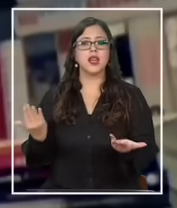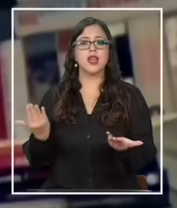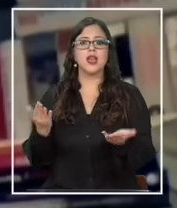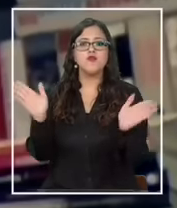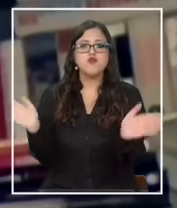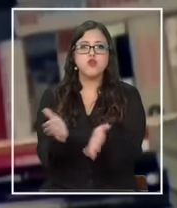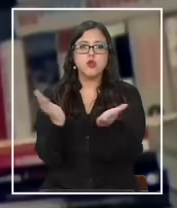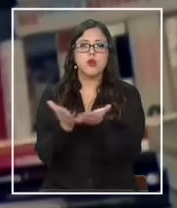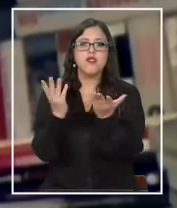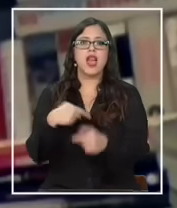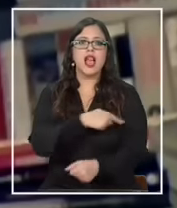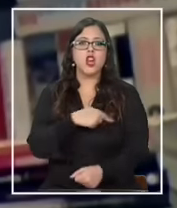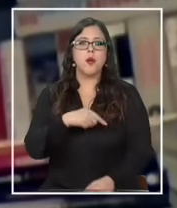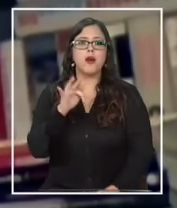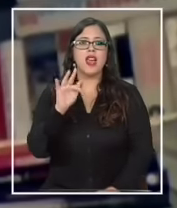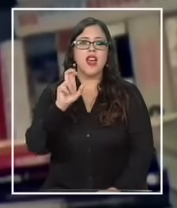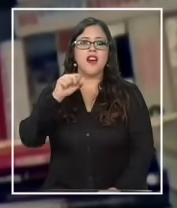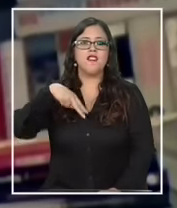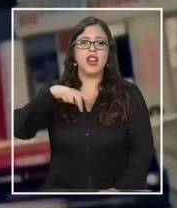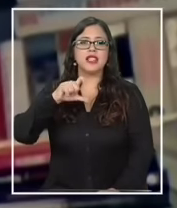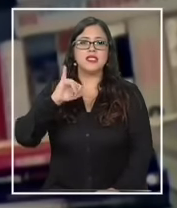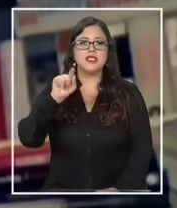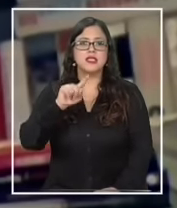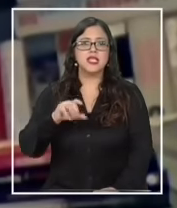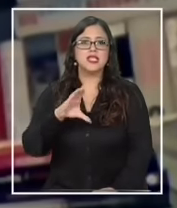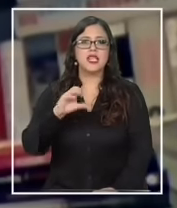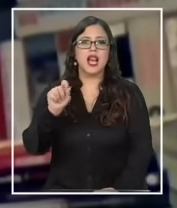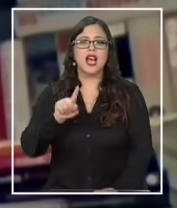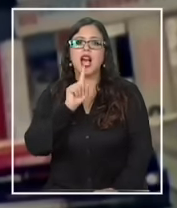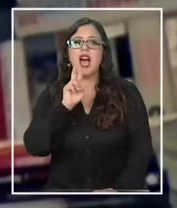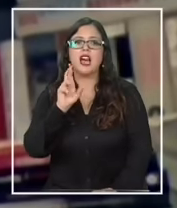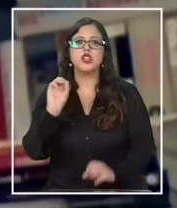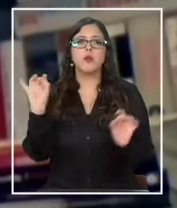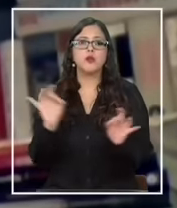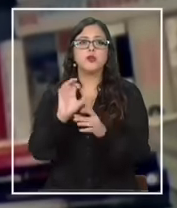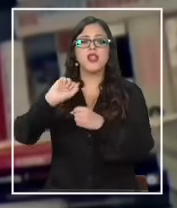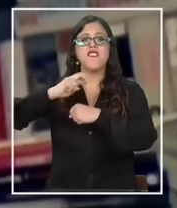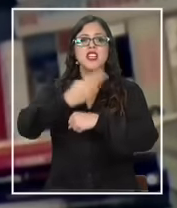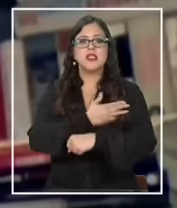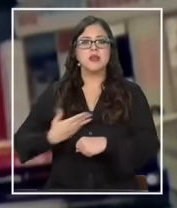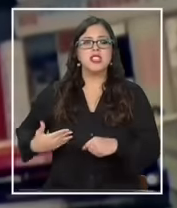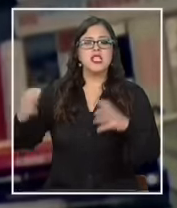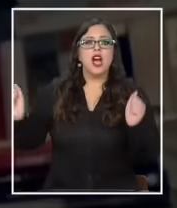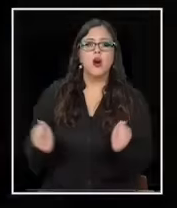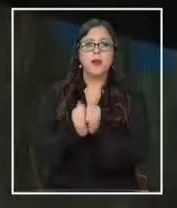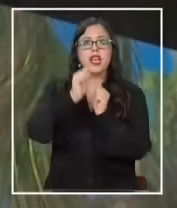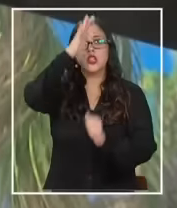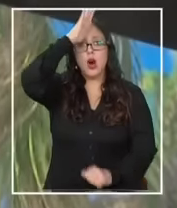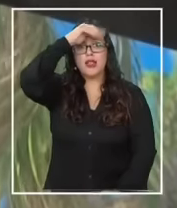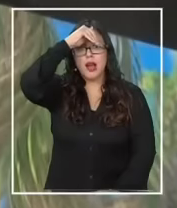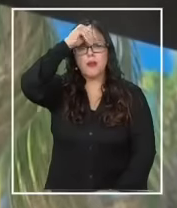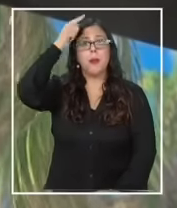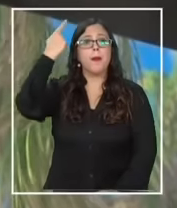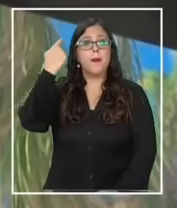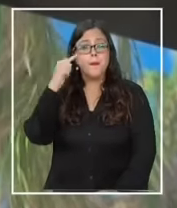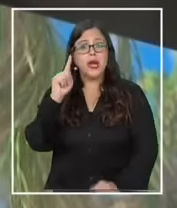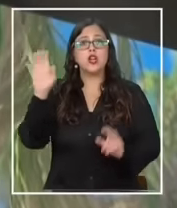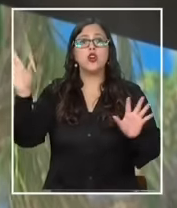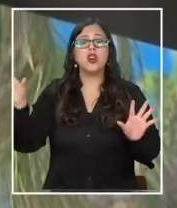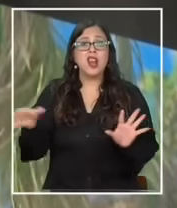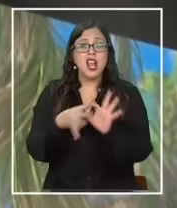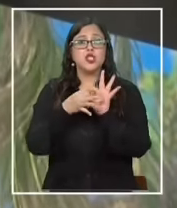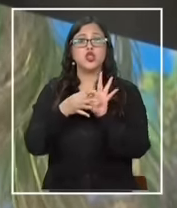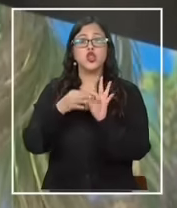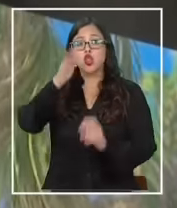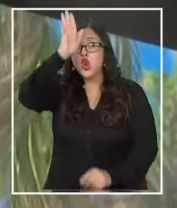promovía el nombre de Francis Castro como un potencial vicepresidente acompañando a Donald Trump. sin embargo su relación con